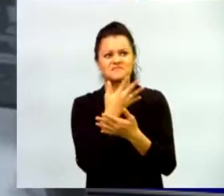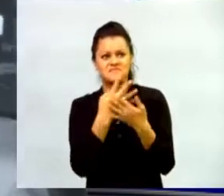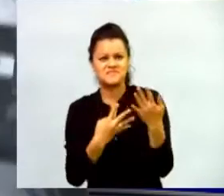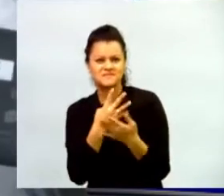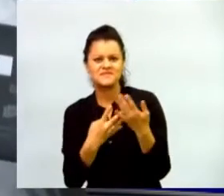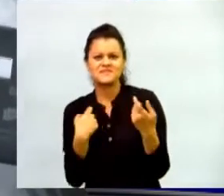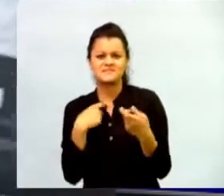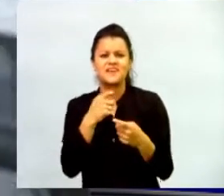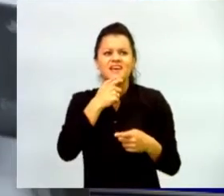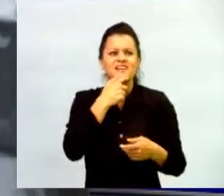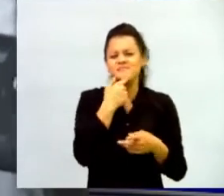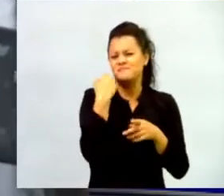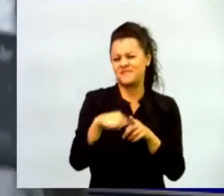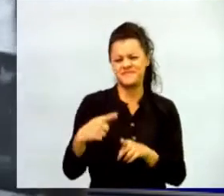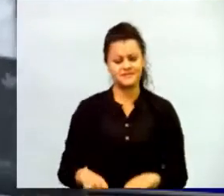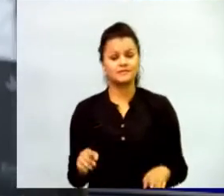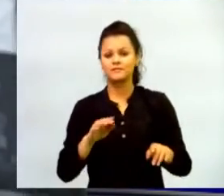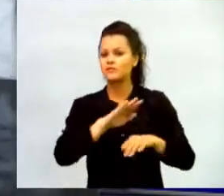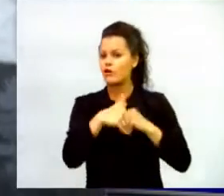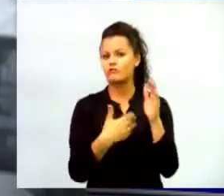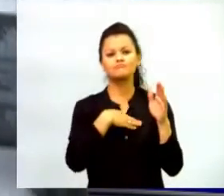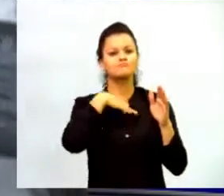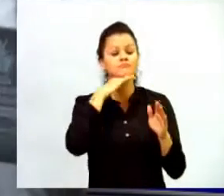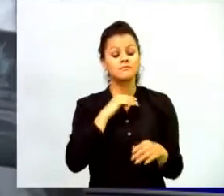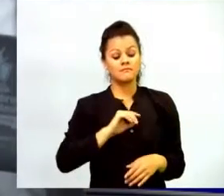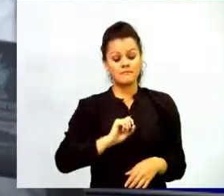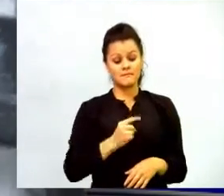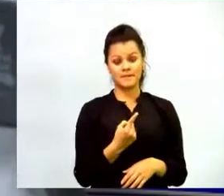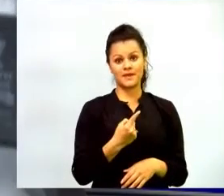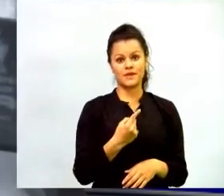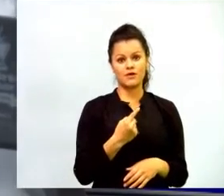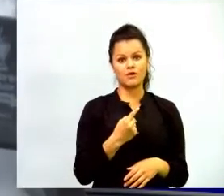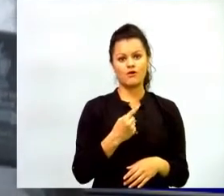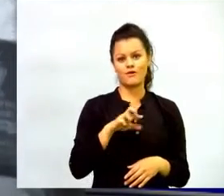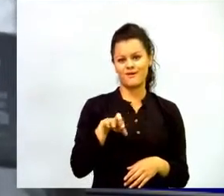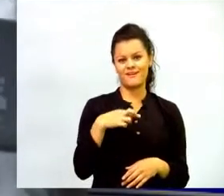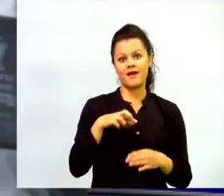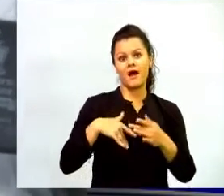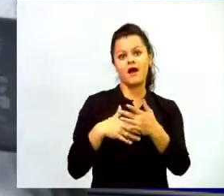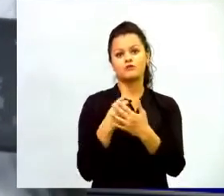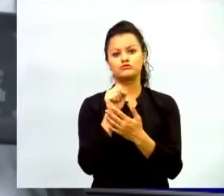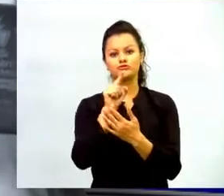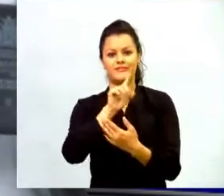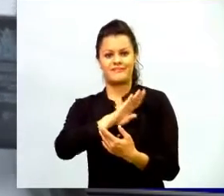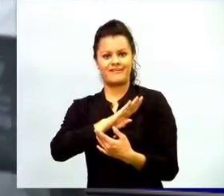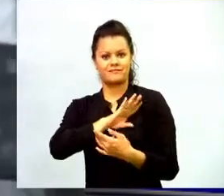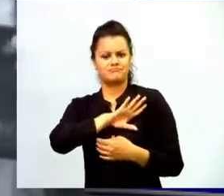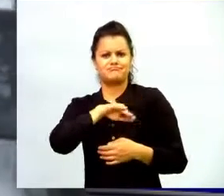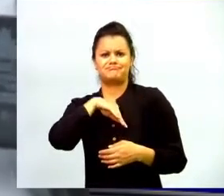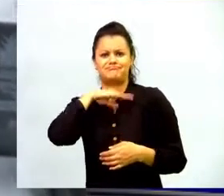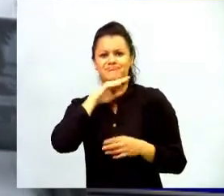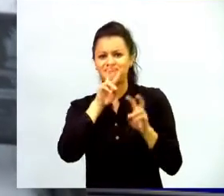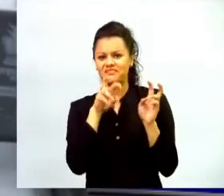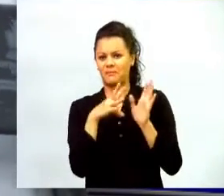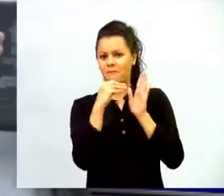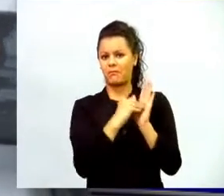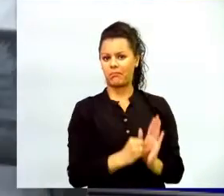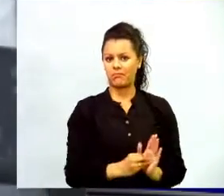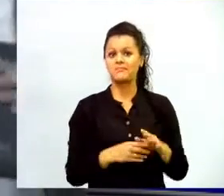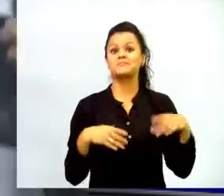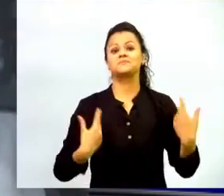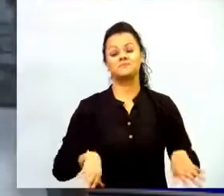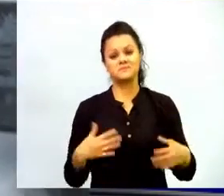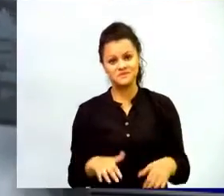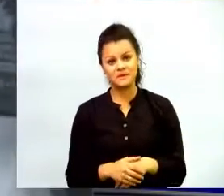todo desde el año primero hasta el grado 11 entonces creo que con esto con todas estas herramientas tratando de llenar los huecos de la conectividad